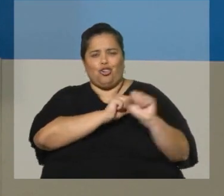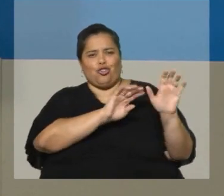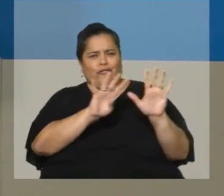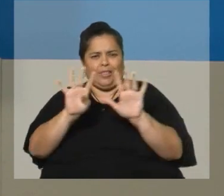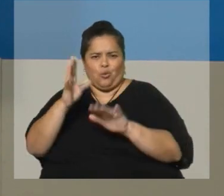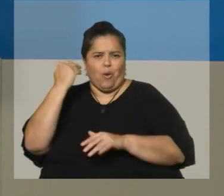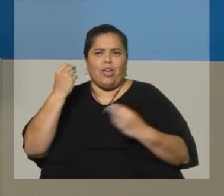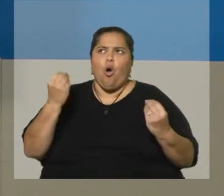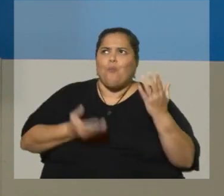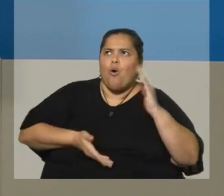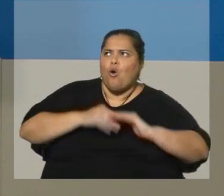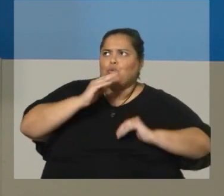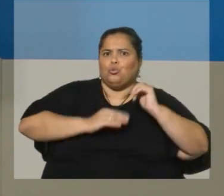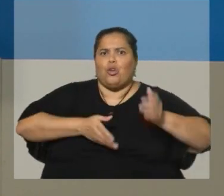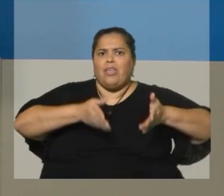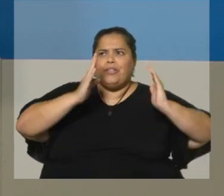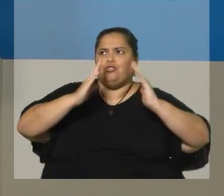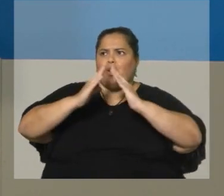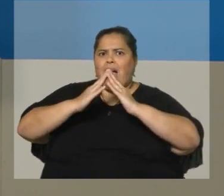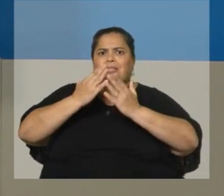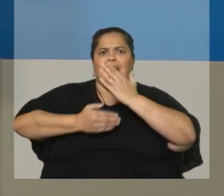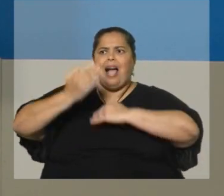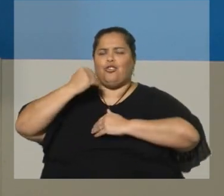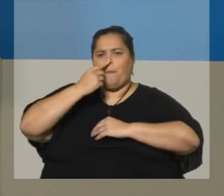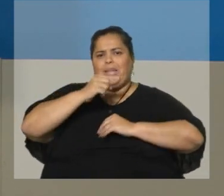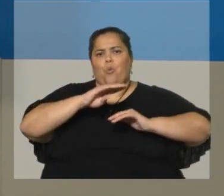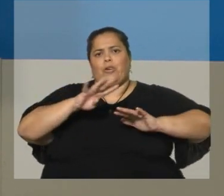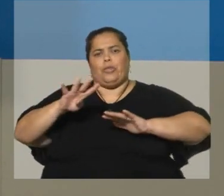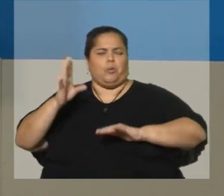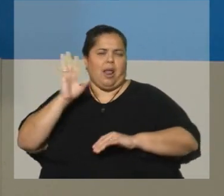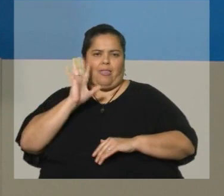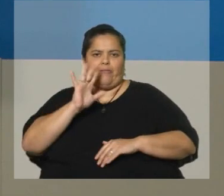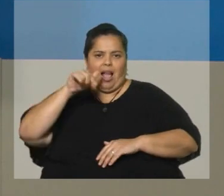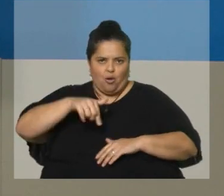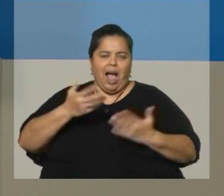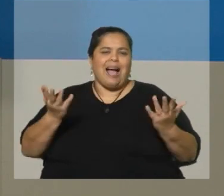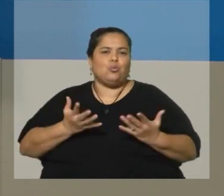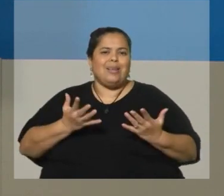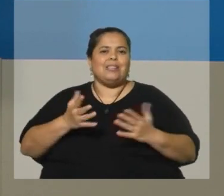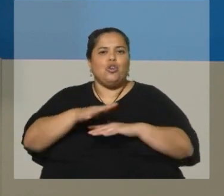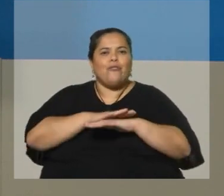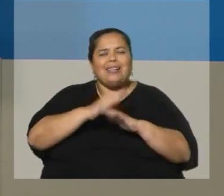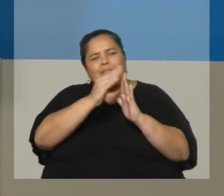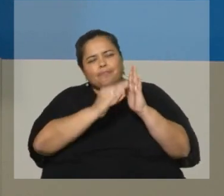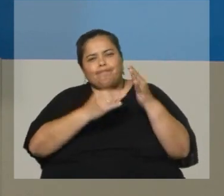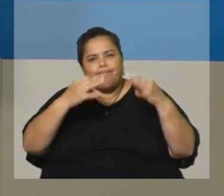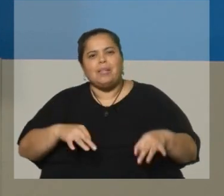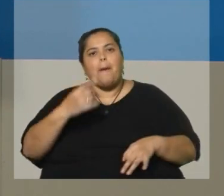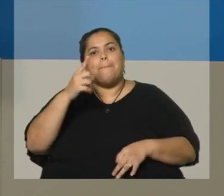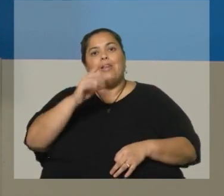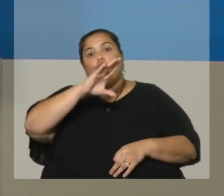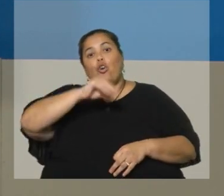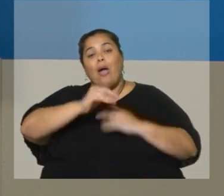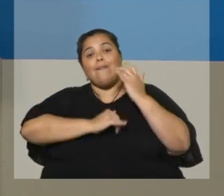los edificios y las casas en el año 1999. Así que estamos en un proceso de actualización de las bases. Pero bueno, toda la información